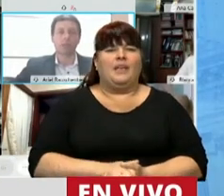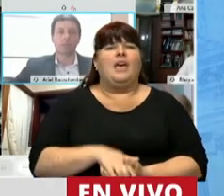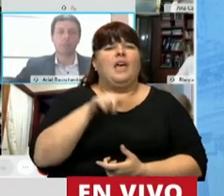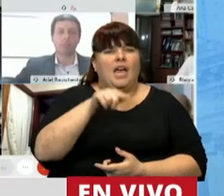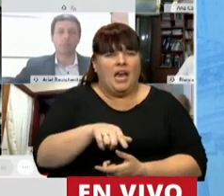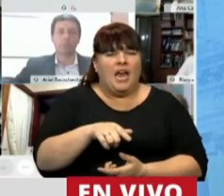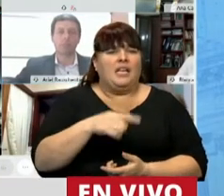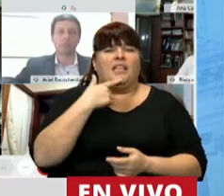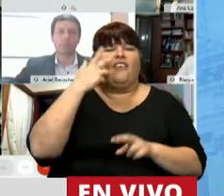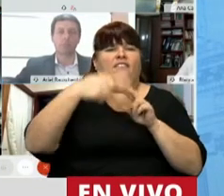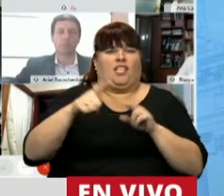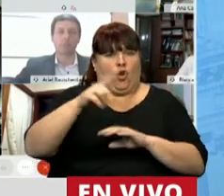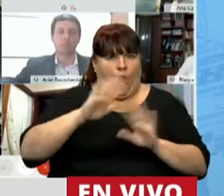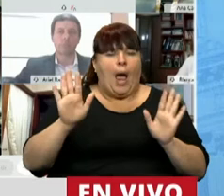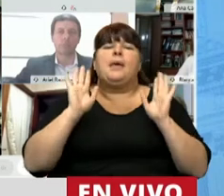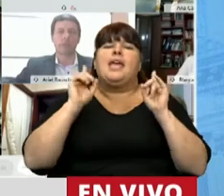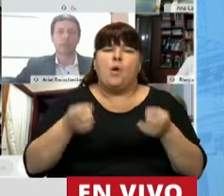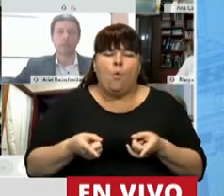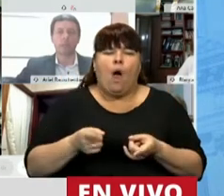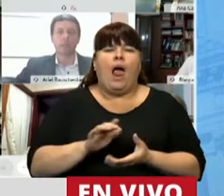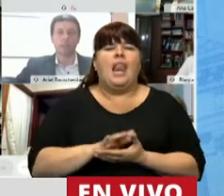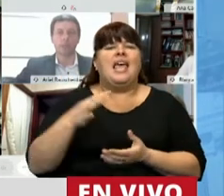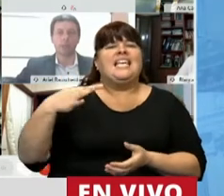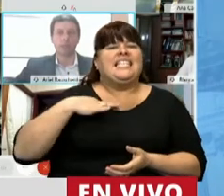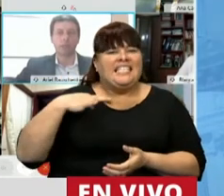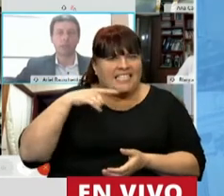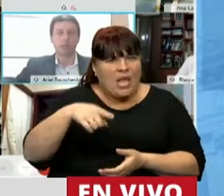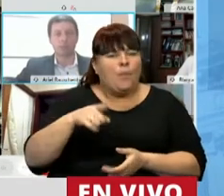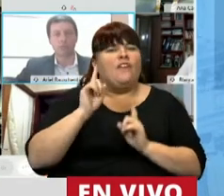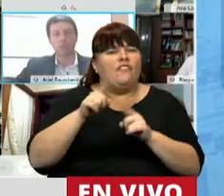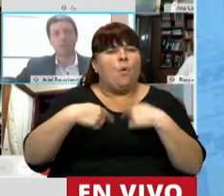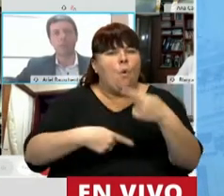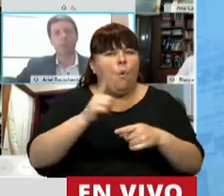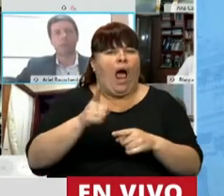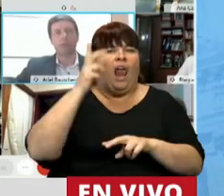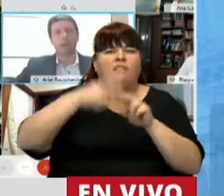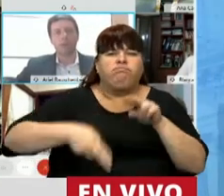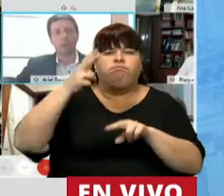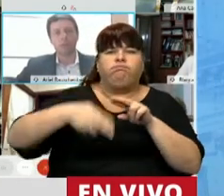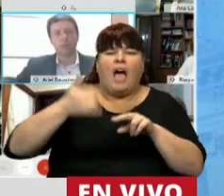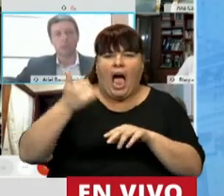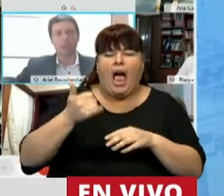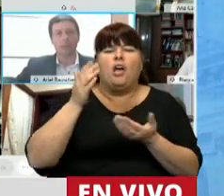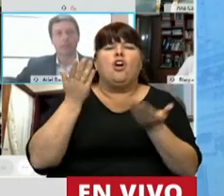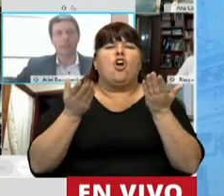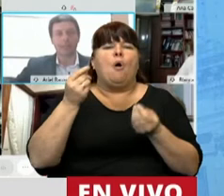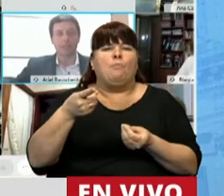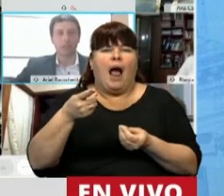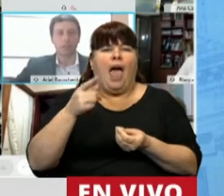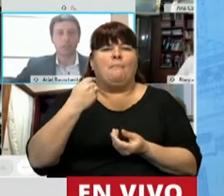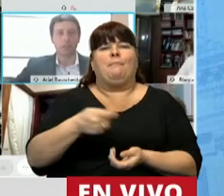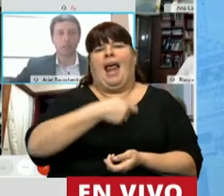declarados imprescindibles, pero sin embargo en materia civil se siguió aplicando plazos de prescripción respecto a la acción del